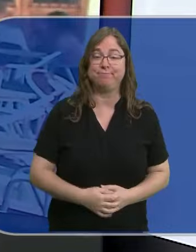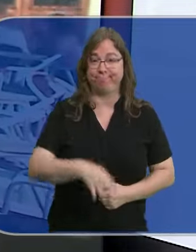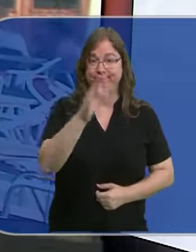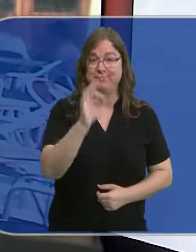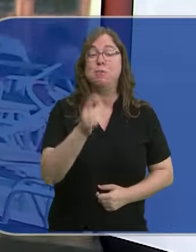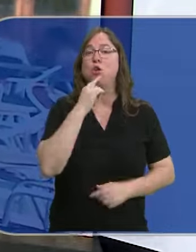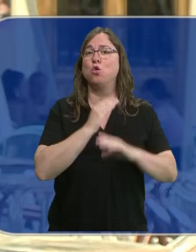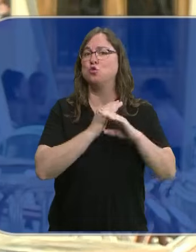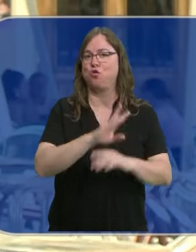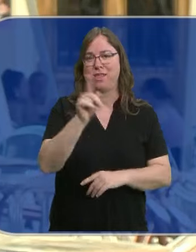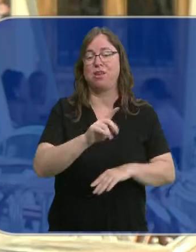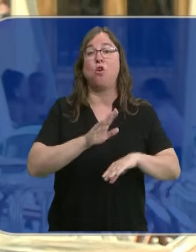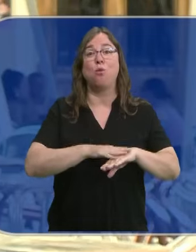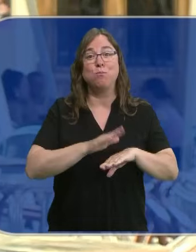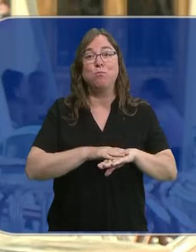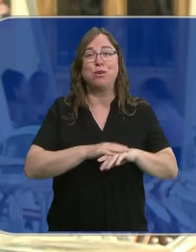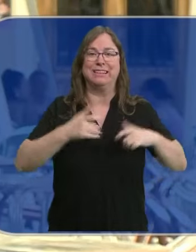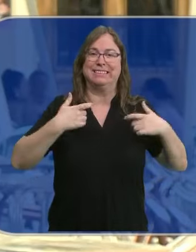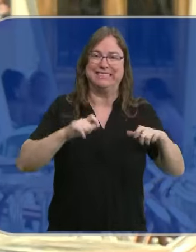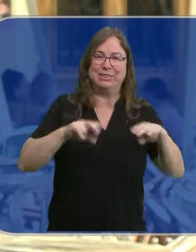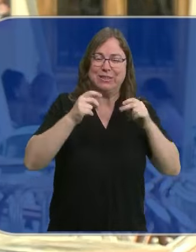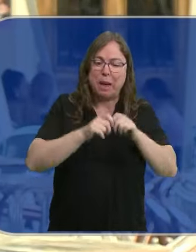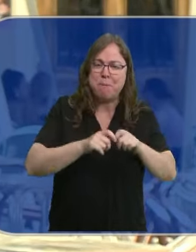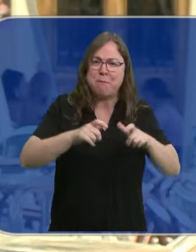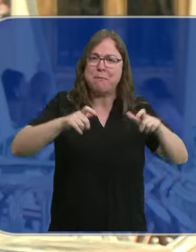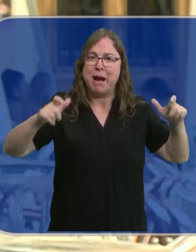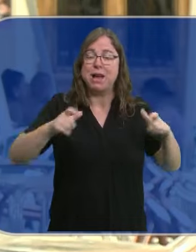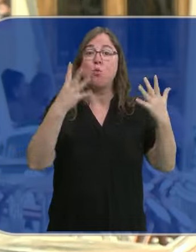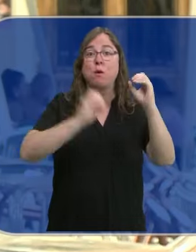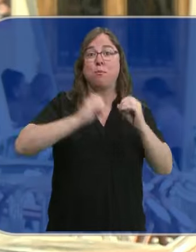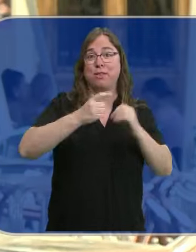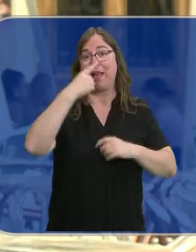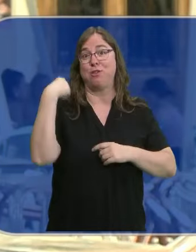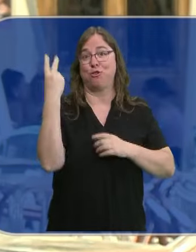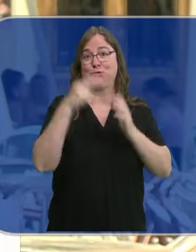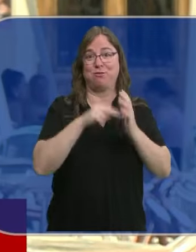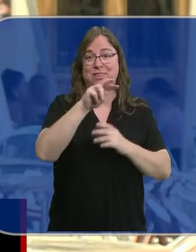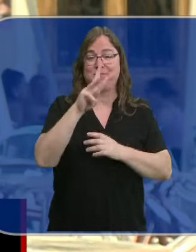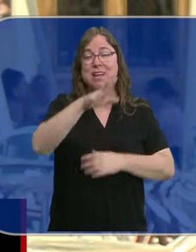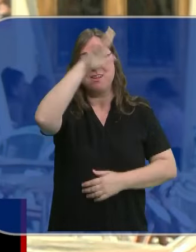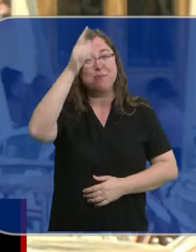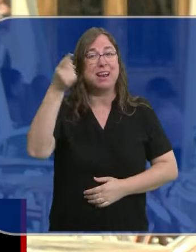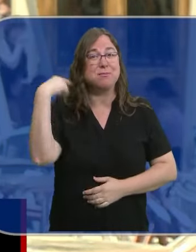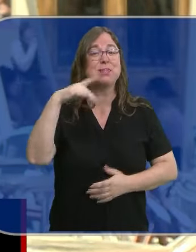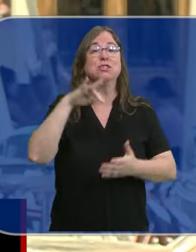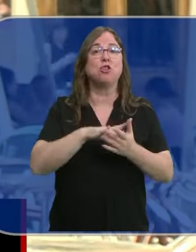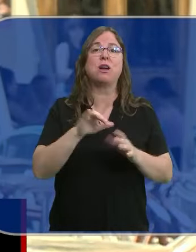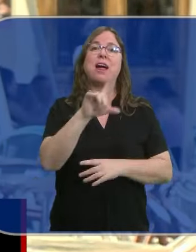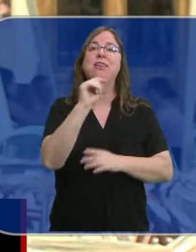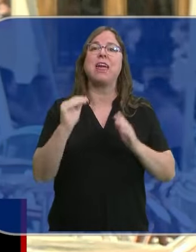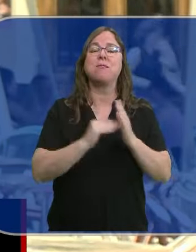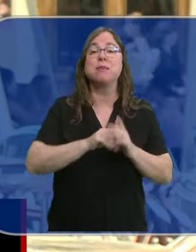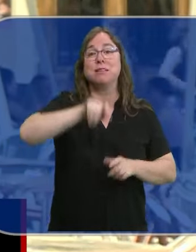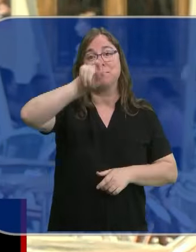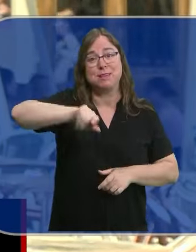Sí, pero no son suficientes por el crecimiento del sector que aumentó un 9% en el año 2023. De hecho, el verano pasado se saldó con 100.000